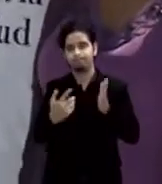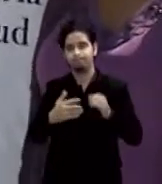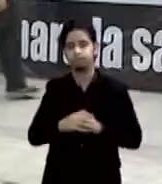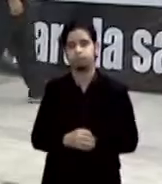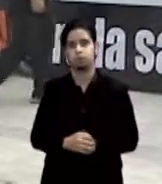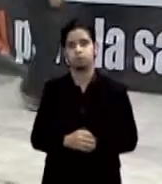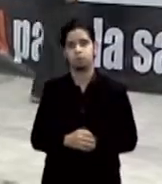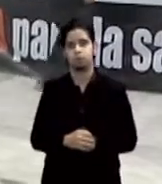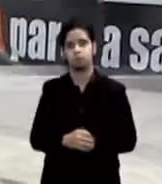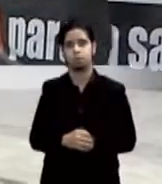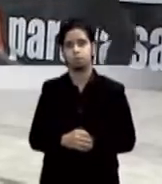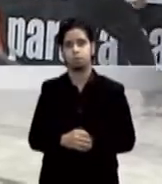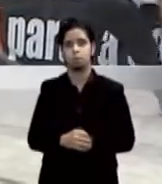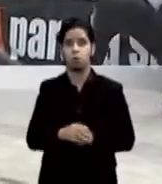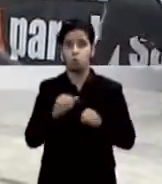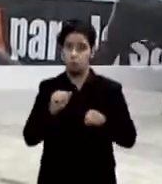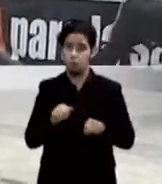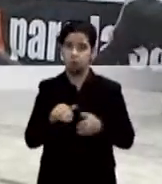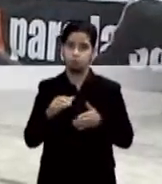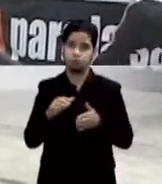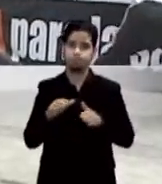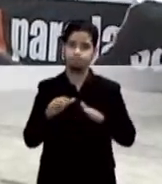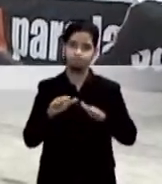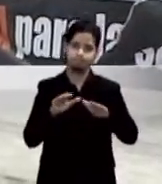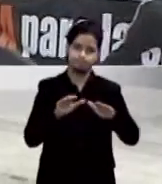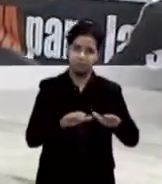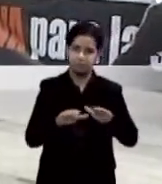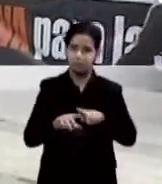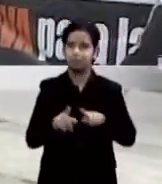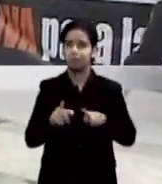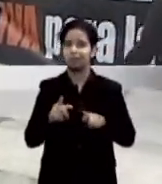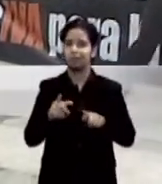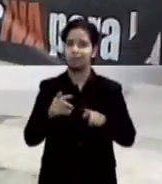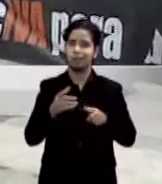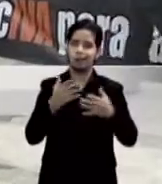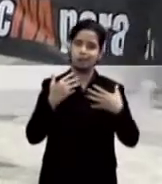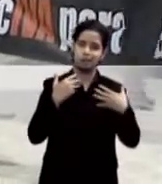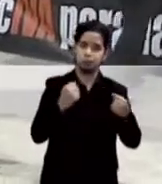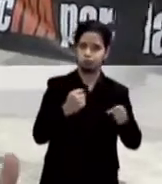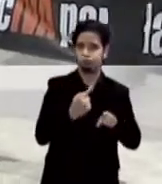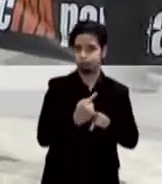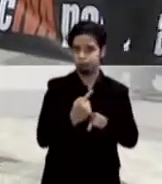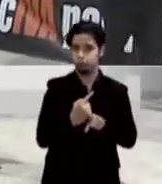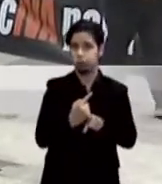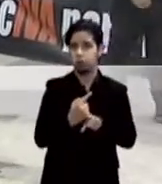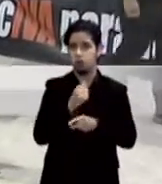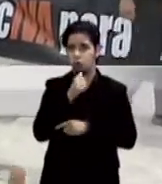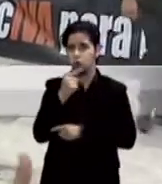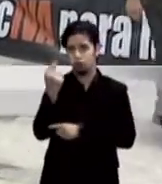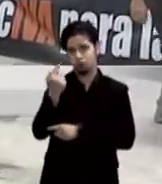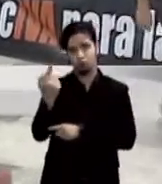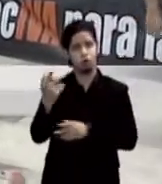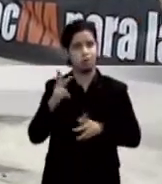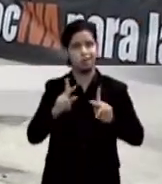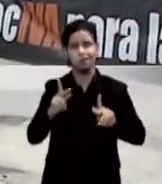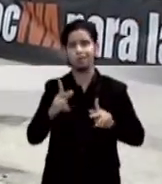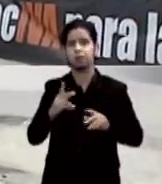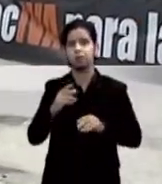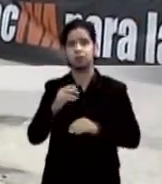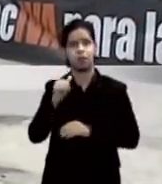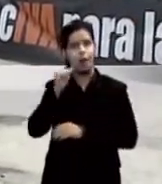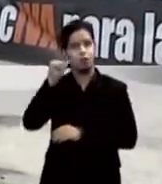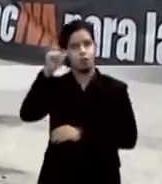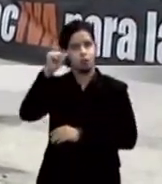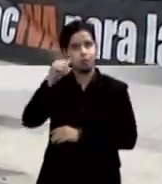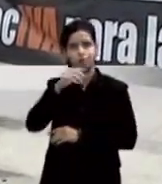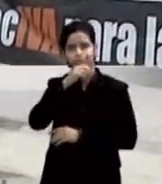grandemente la regresividad del iva y la parte de limitar los accesos a la salud y no solamente de los adultos mayores de 50 a 64 años